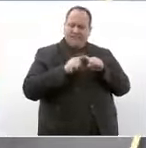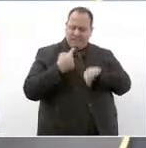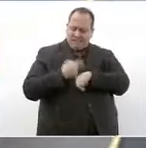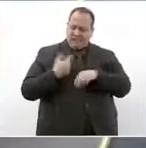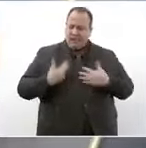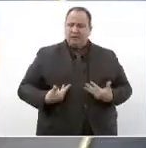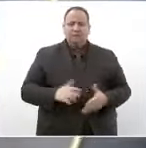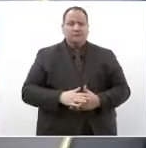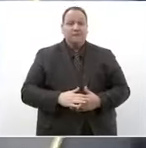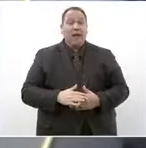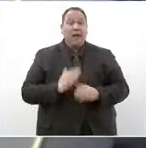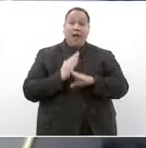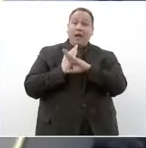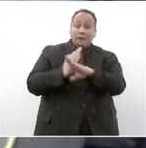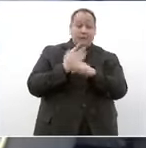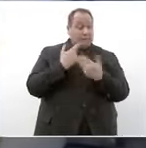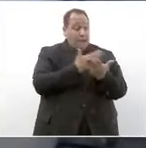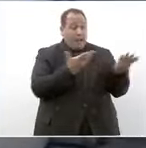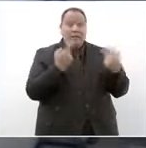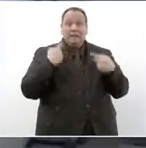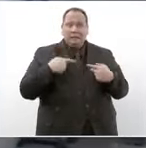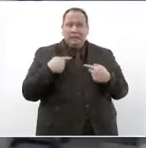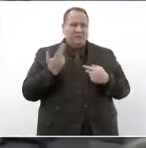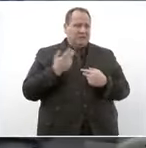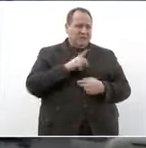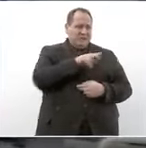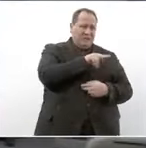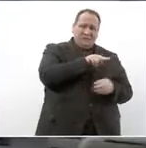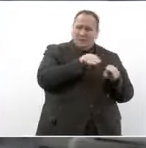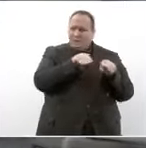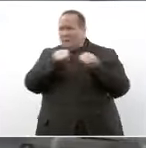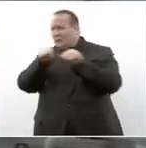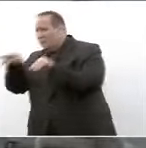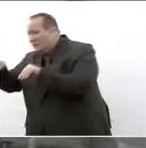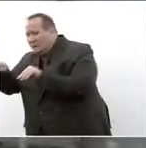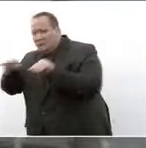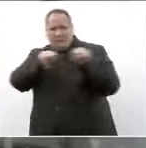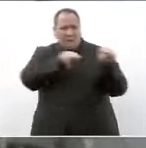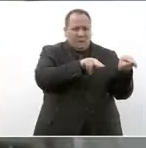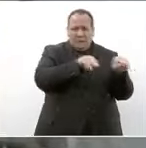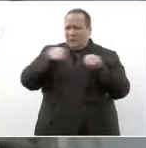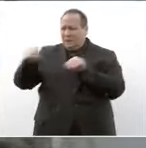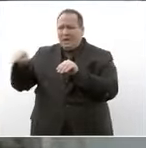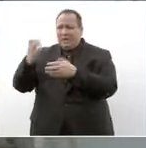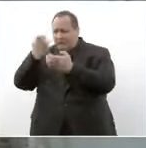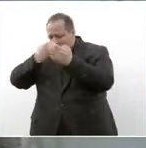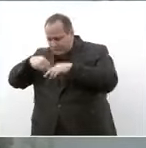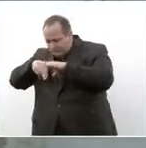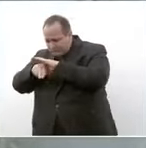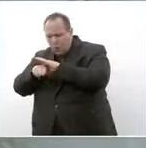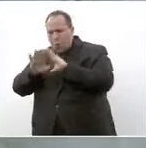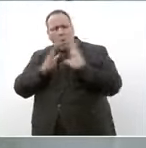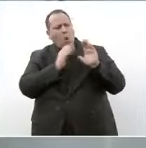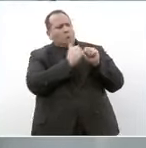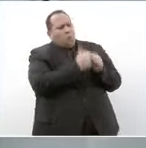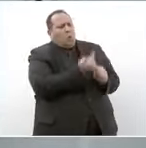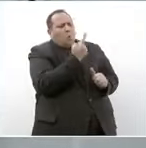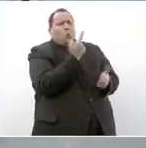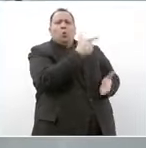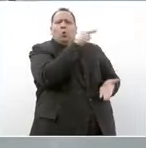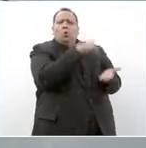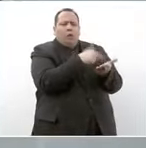patologías lo cual evitará que los pacientes tengan que salir de la unidad hospitalaria para poder realizarse un estudio